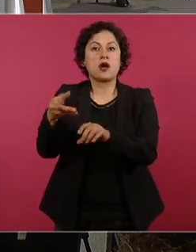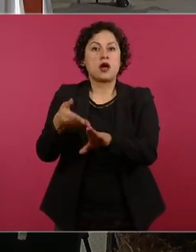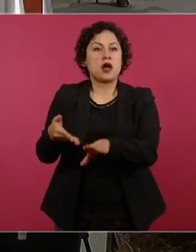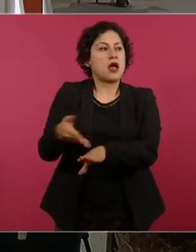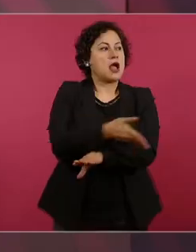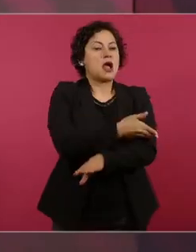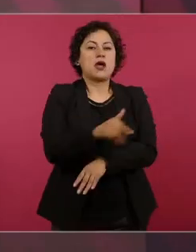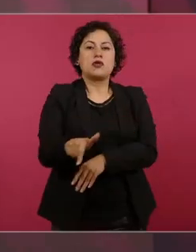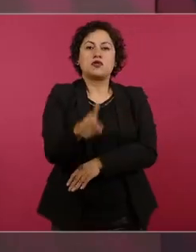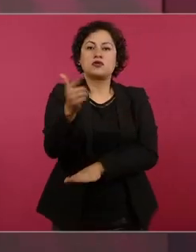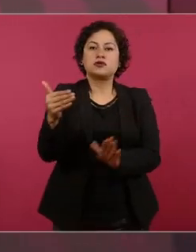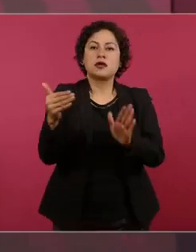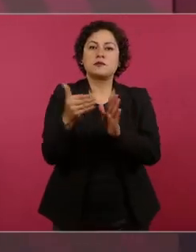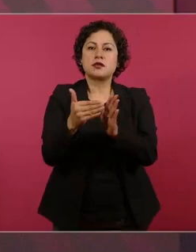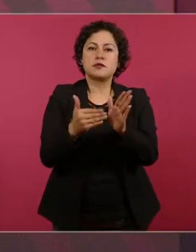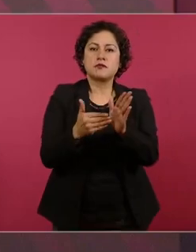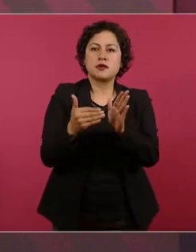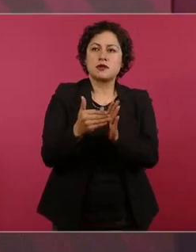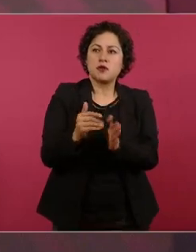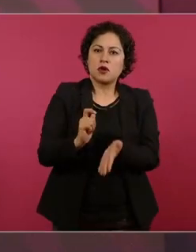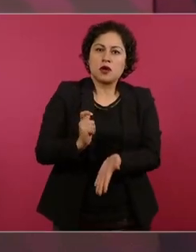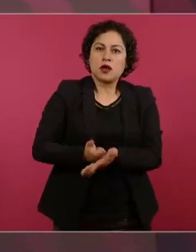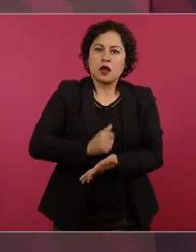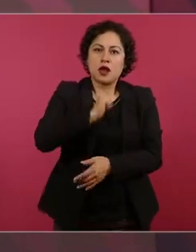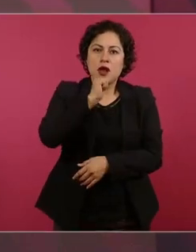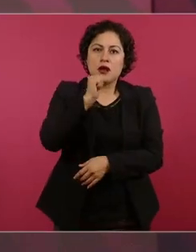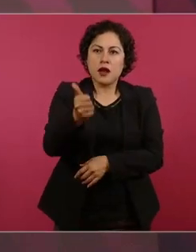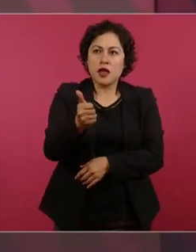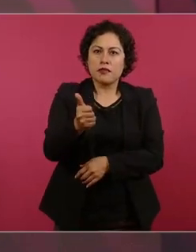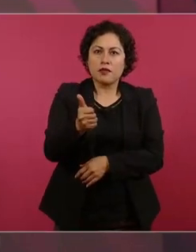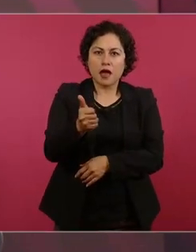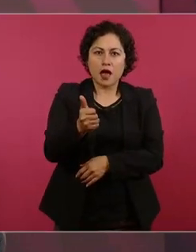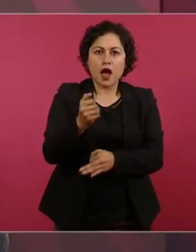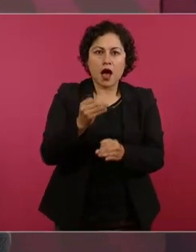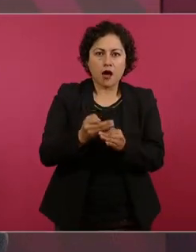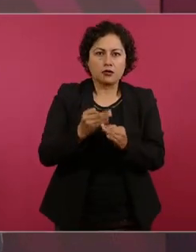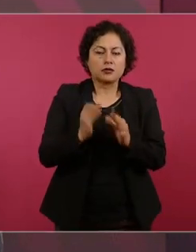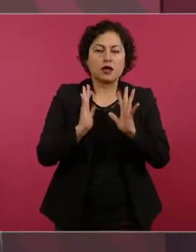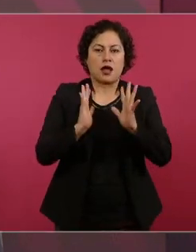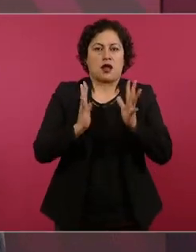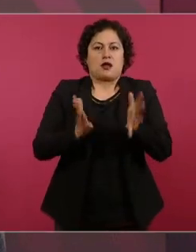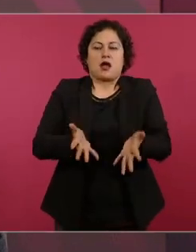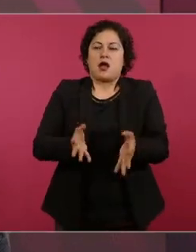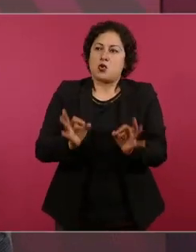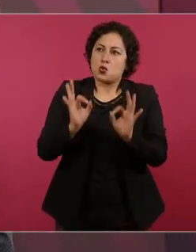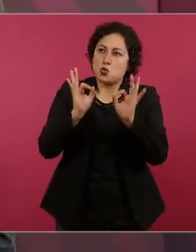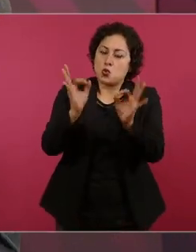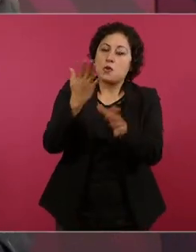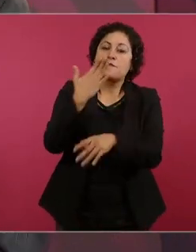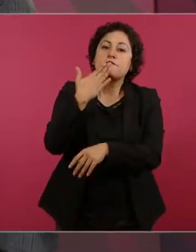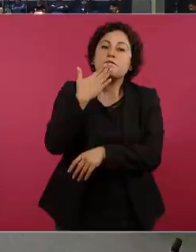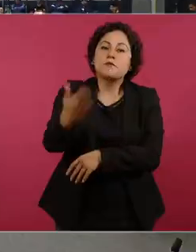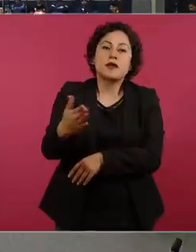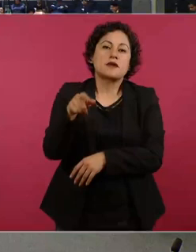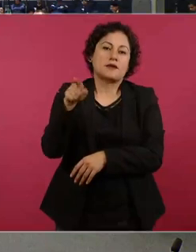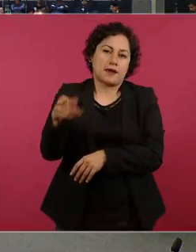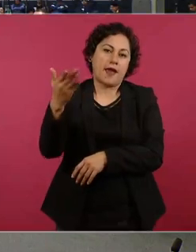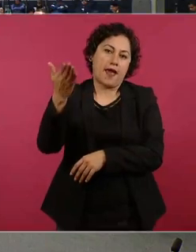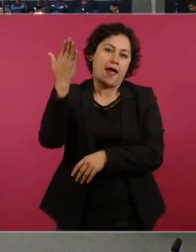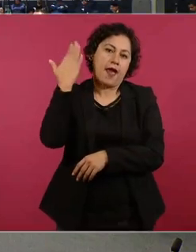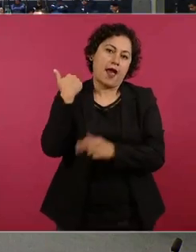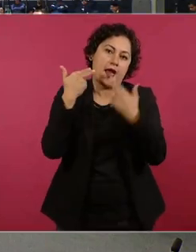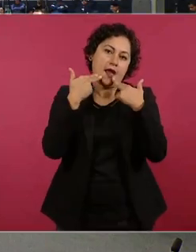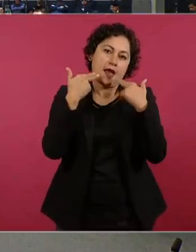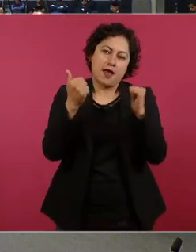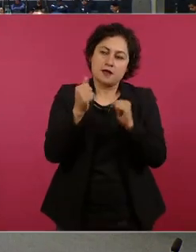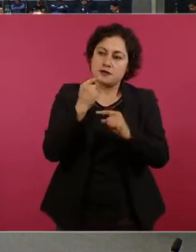mil millones estuvieron en el SAT todavía estaba Raquel Buenrostro y se llegó a un